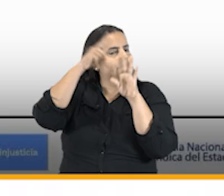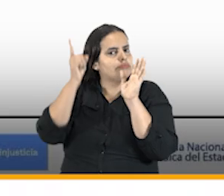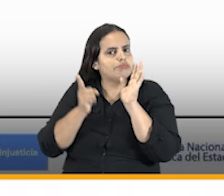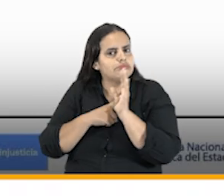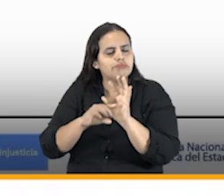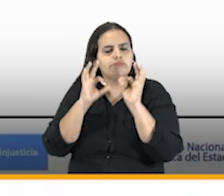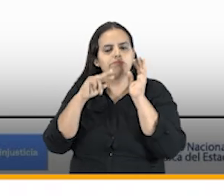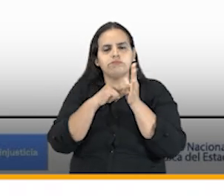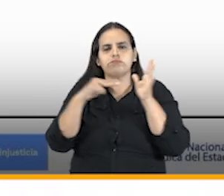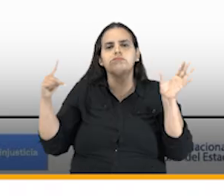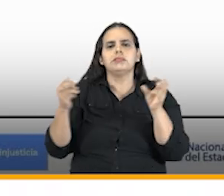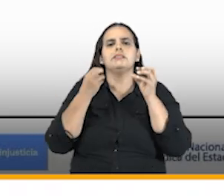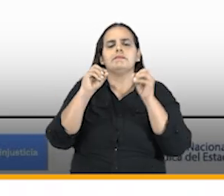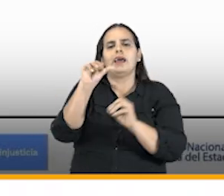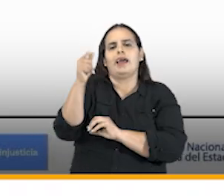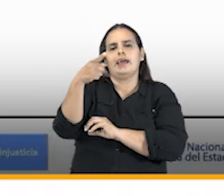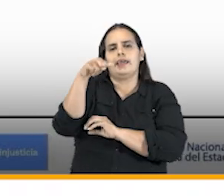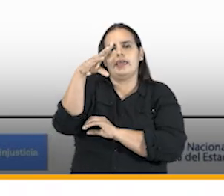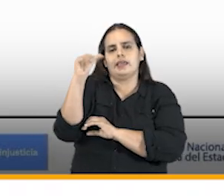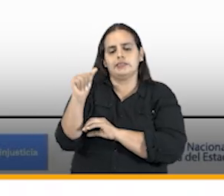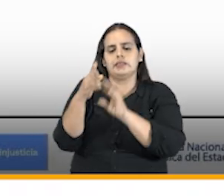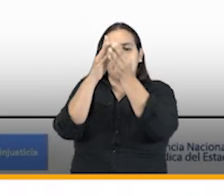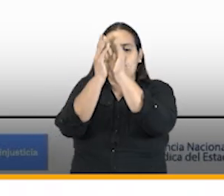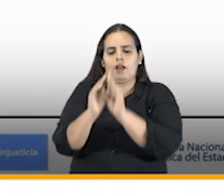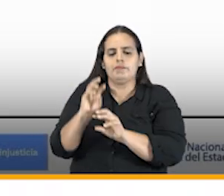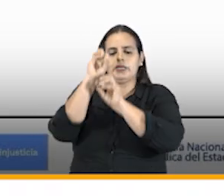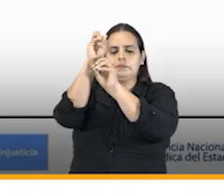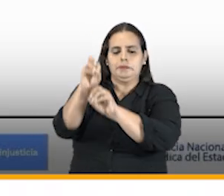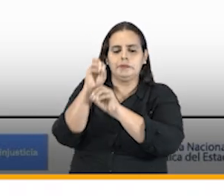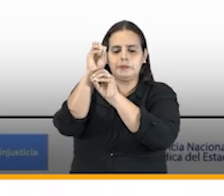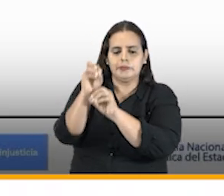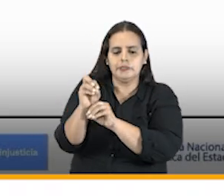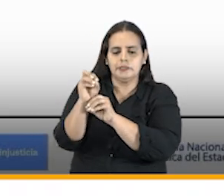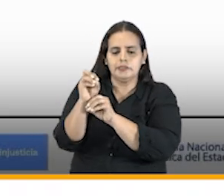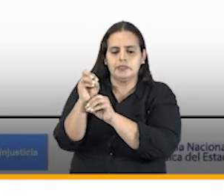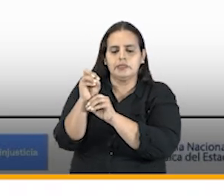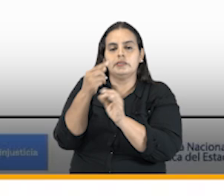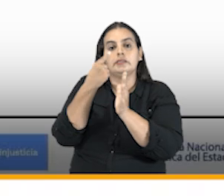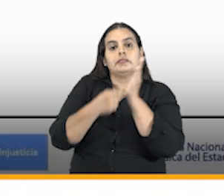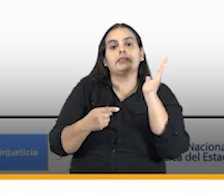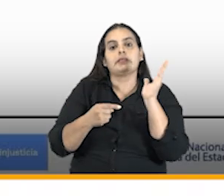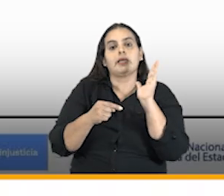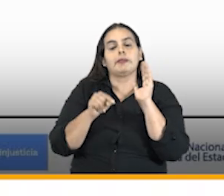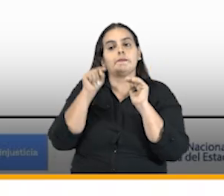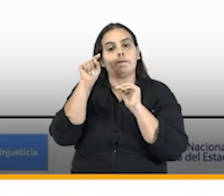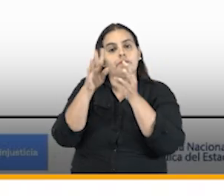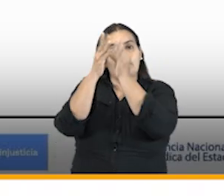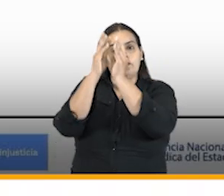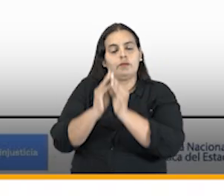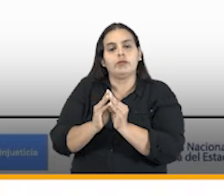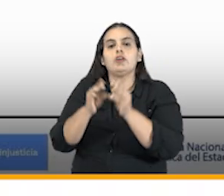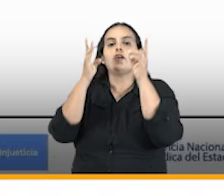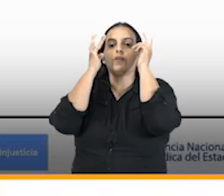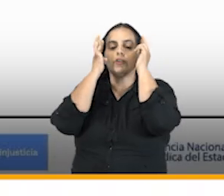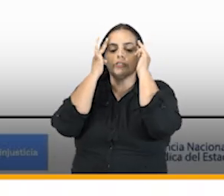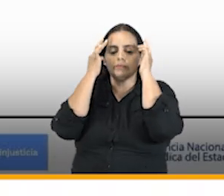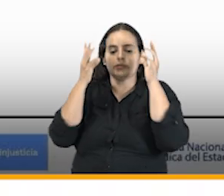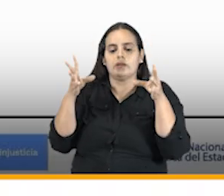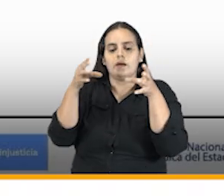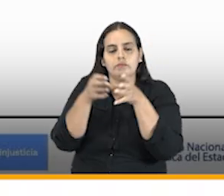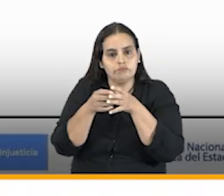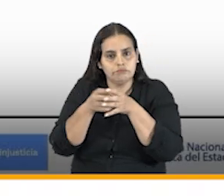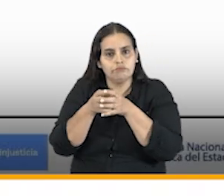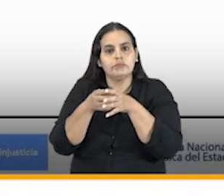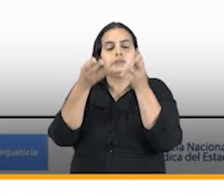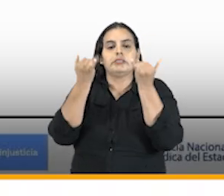tecnificación de la agencia de formación de conocimiento dentro de la